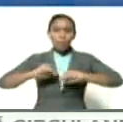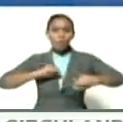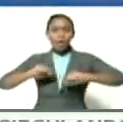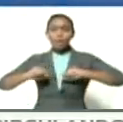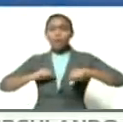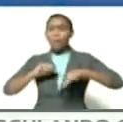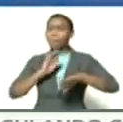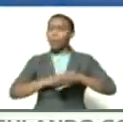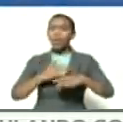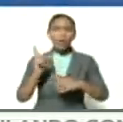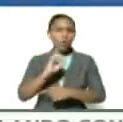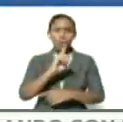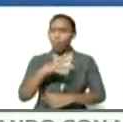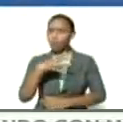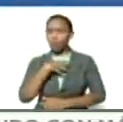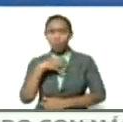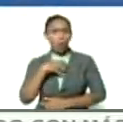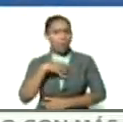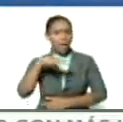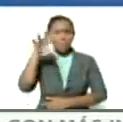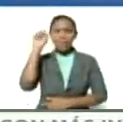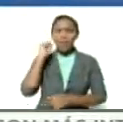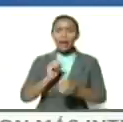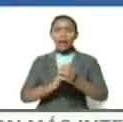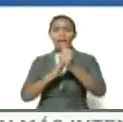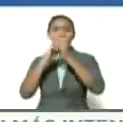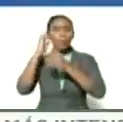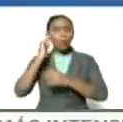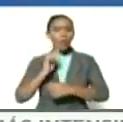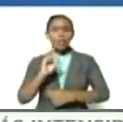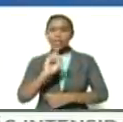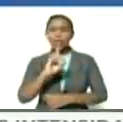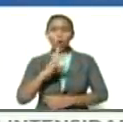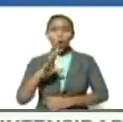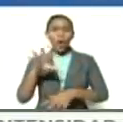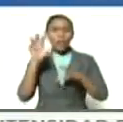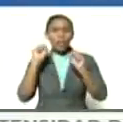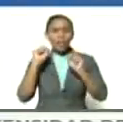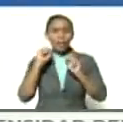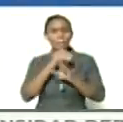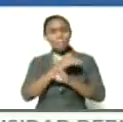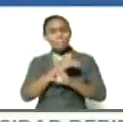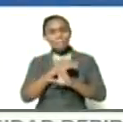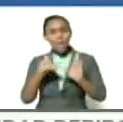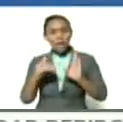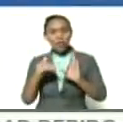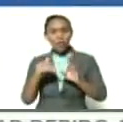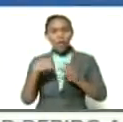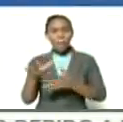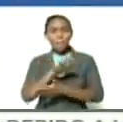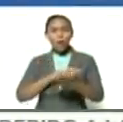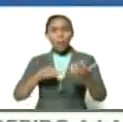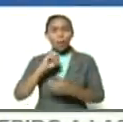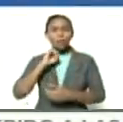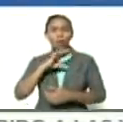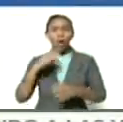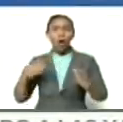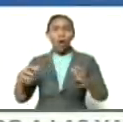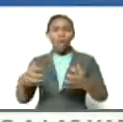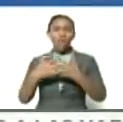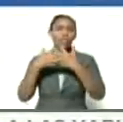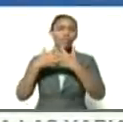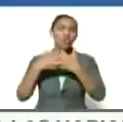porque no se puede entender un líder como Bolívar si no lo entiende en medio de la trifulca histórica del conflicto